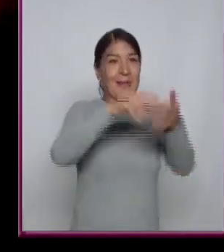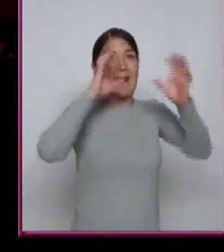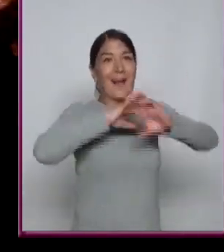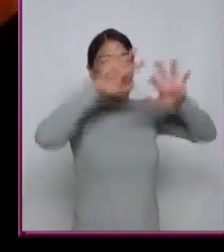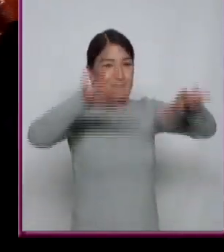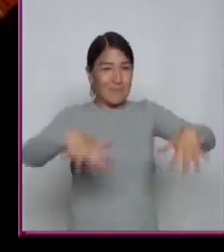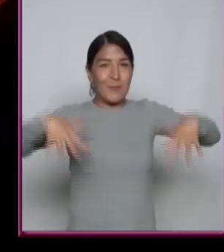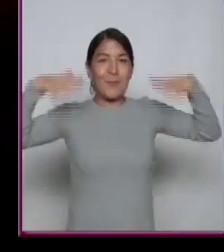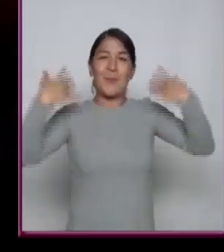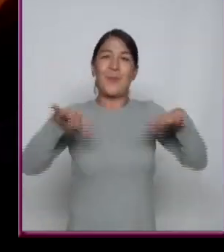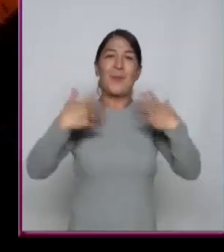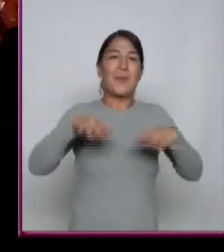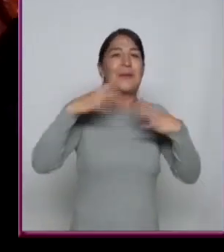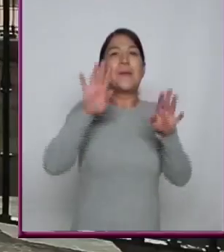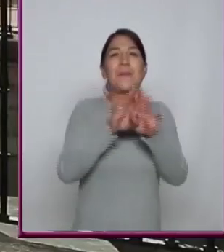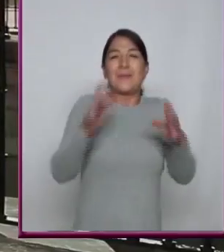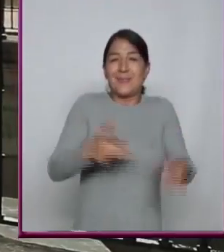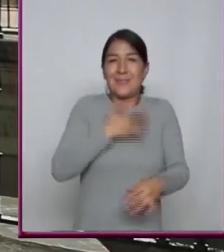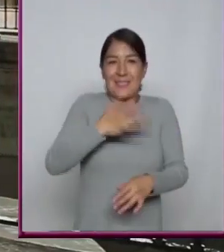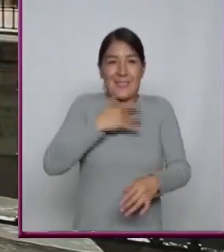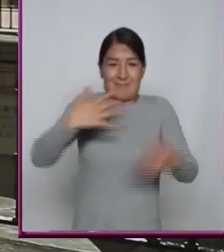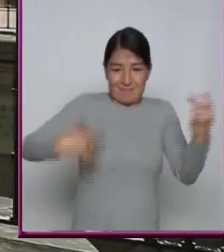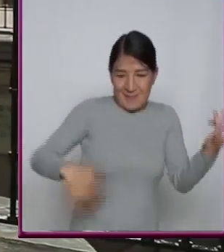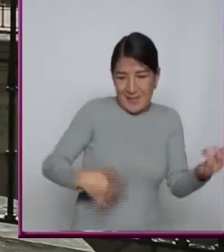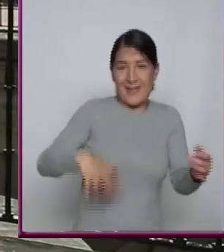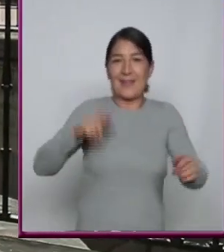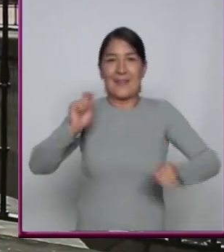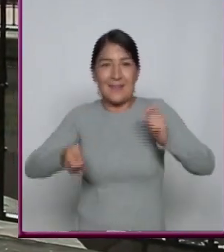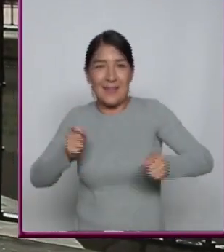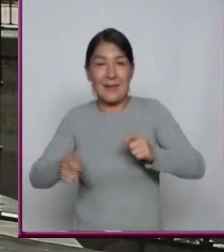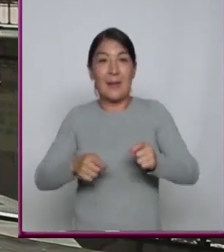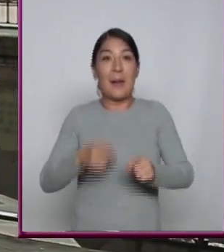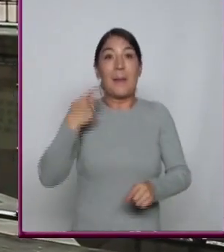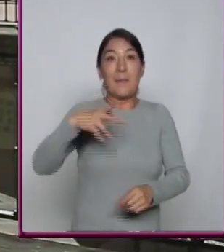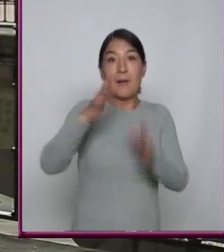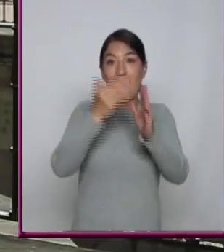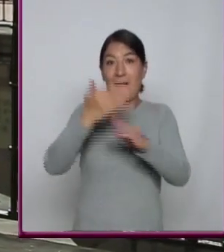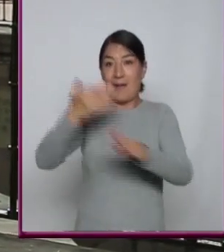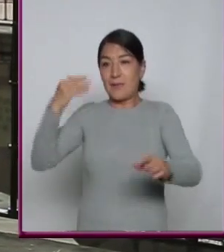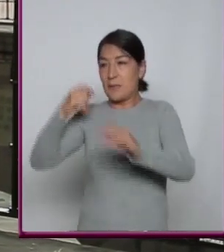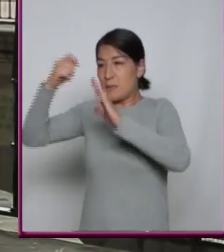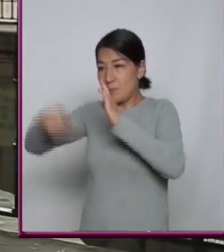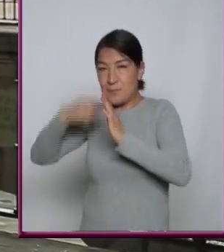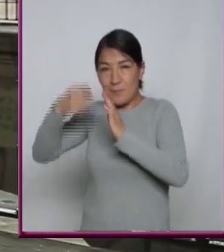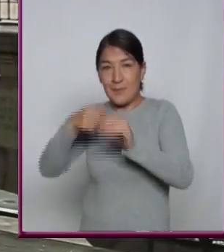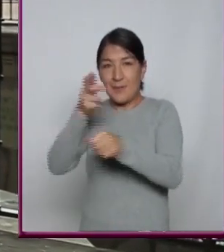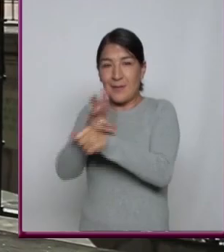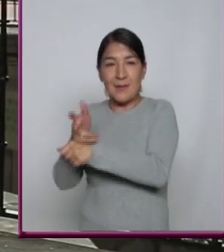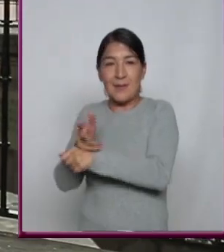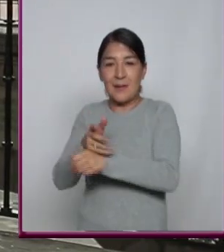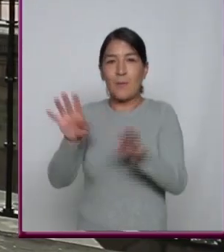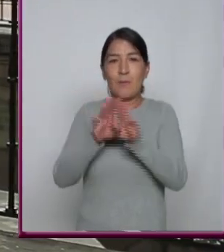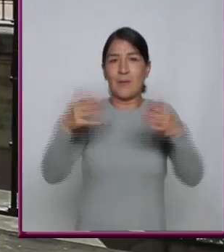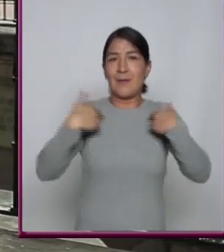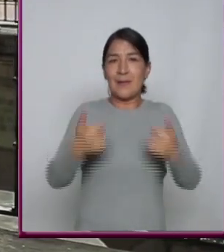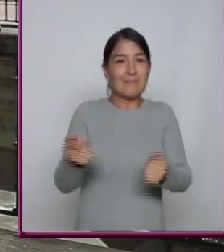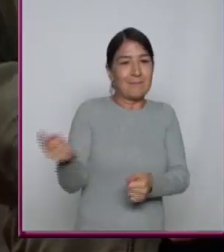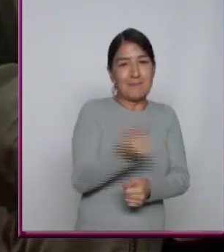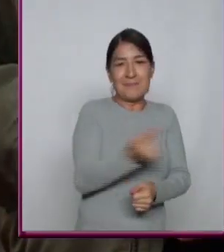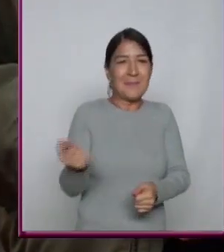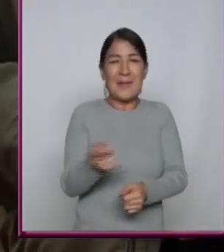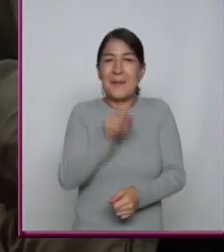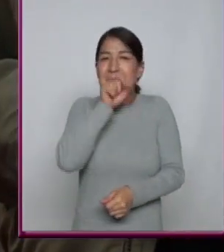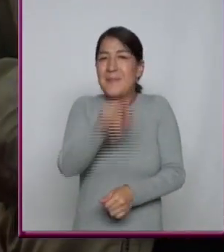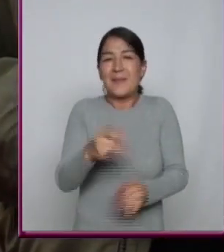personas Que tocan Y preparan todo Pero antes De las grabaciones Escuchar música Y entender Un concierto Era la misma cosa